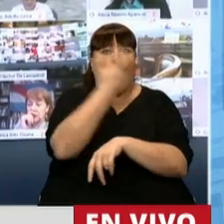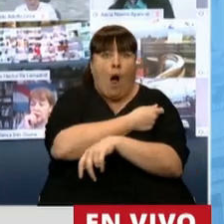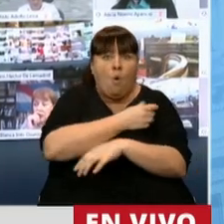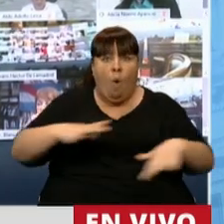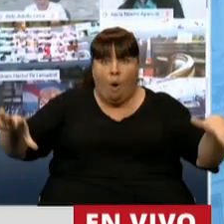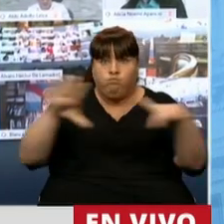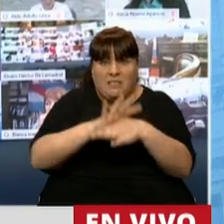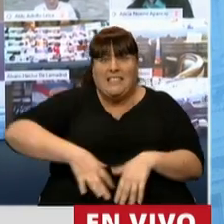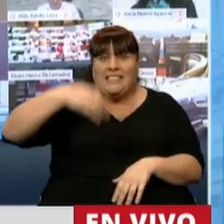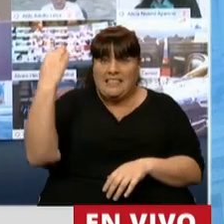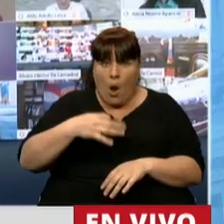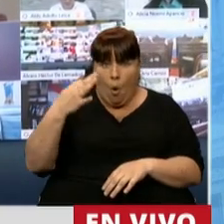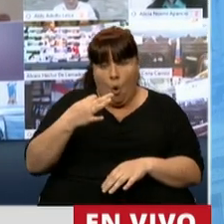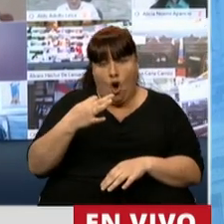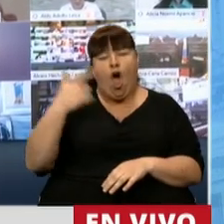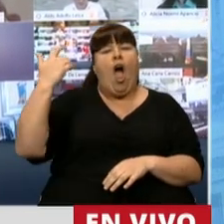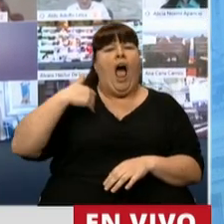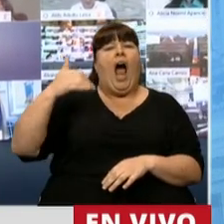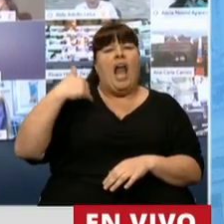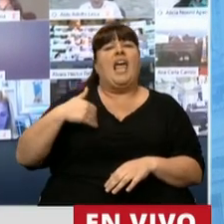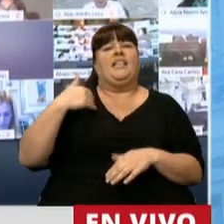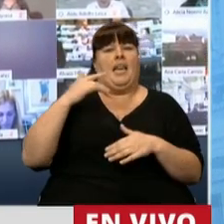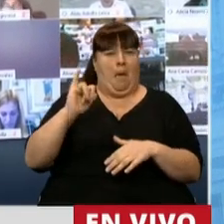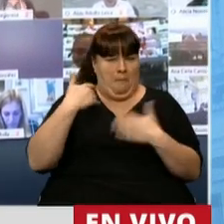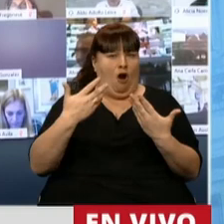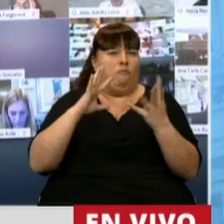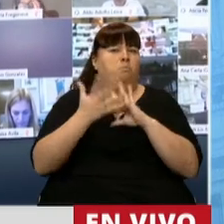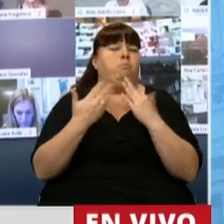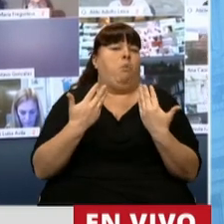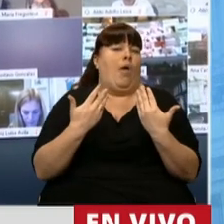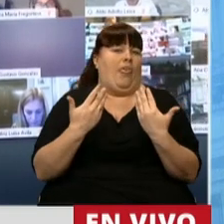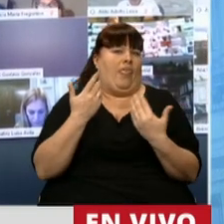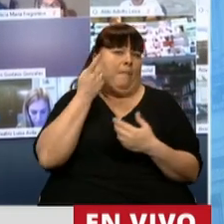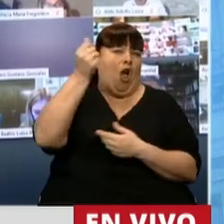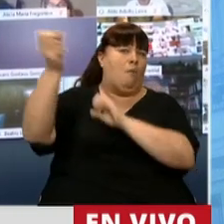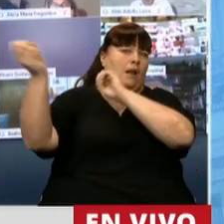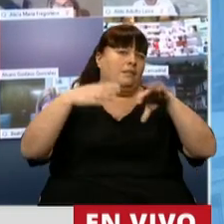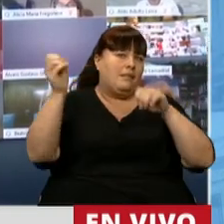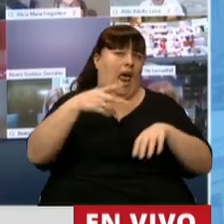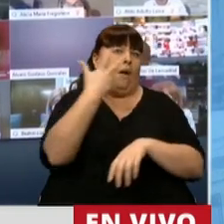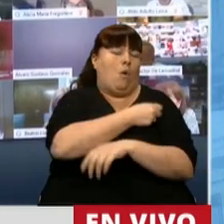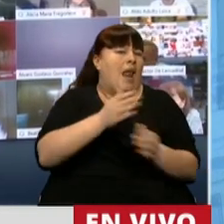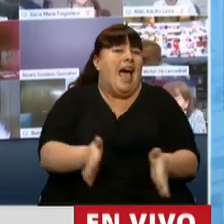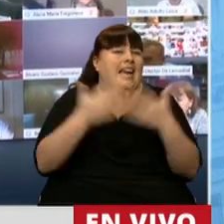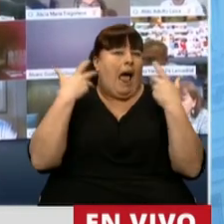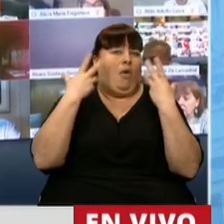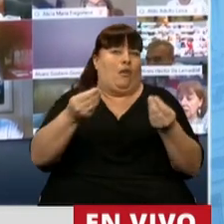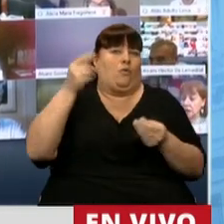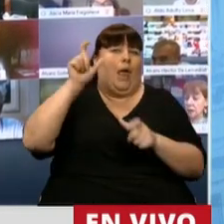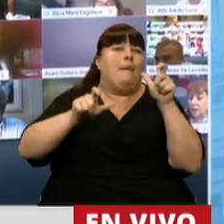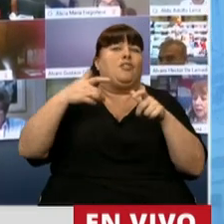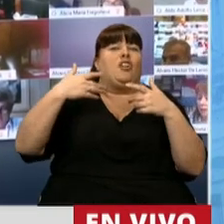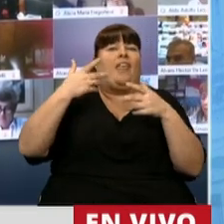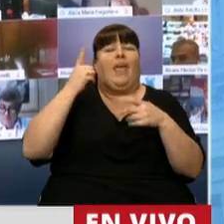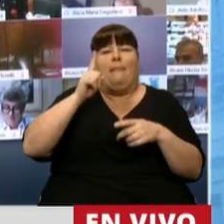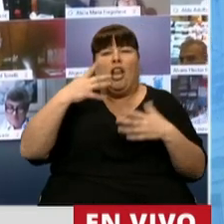demuestren ser eficaces y seguras, la Argentina estará en las mejores condiciones para abastecerse y atender en forma urgente a la población de